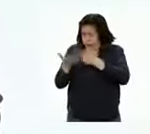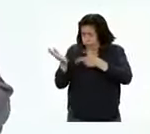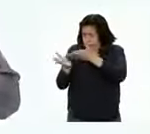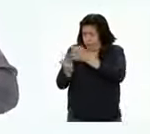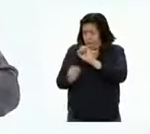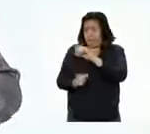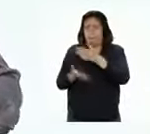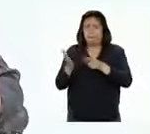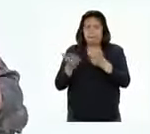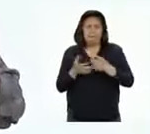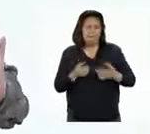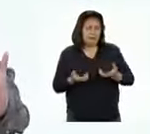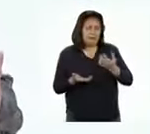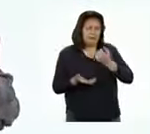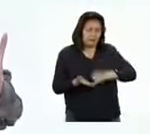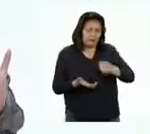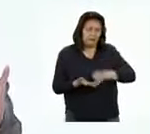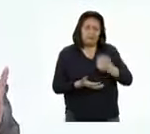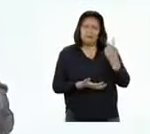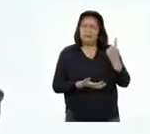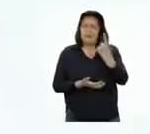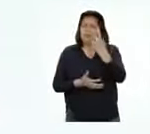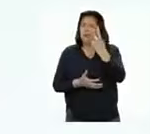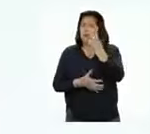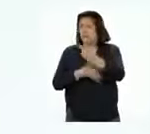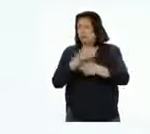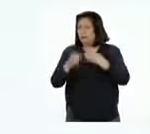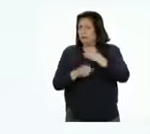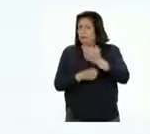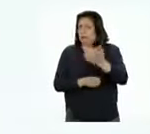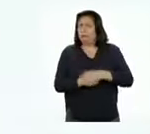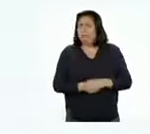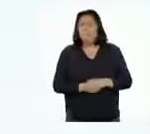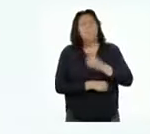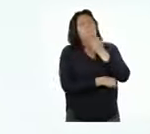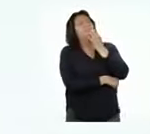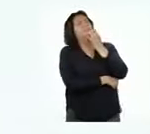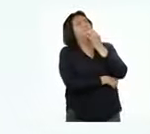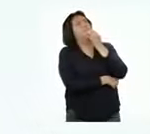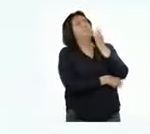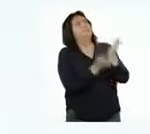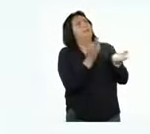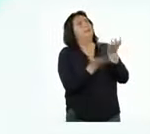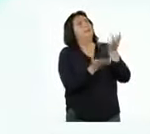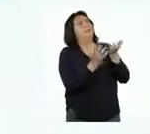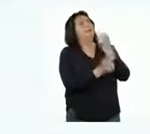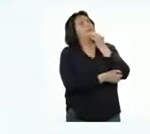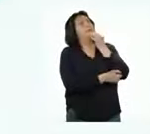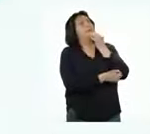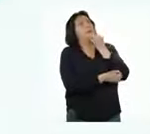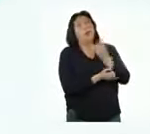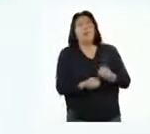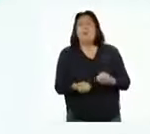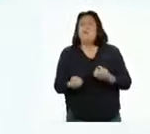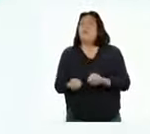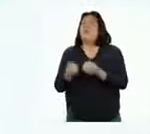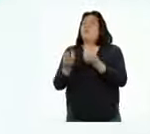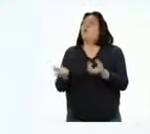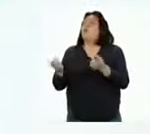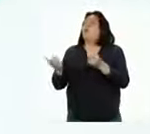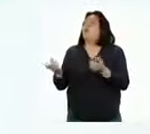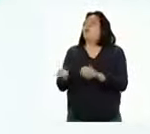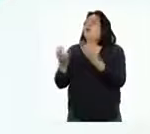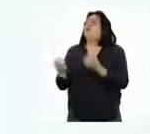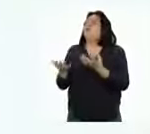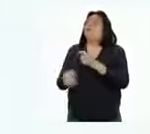sea, ¿se reproducen cada dos años? Mmm, quizás, ¿cada cuánto tiempo se reproducen los